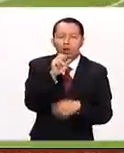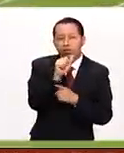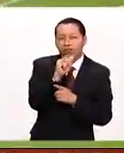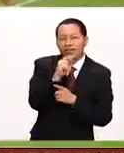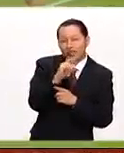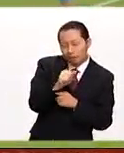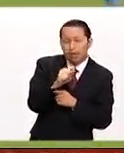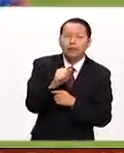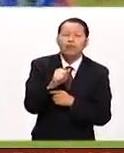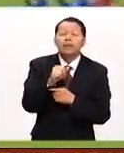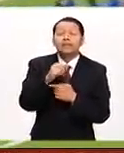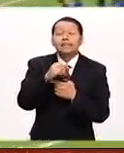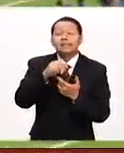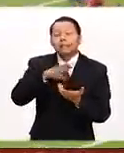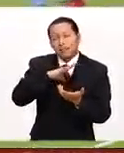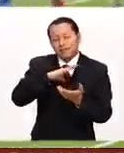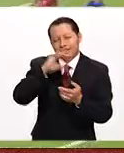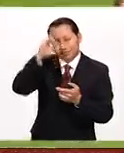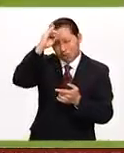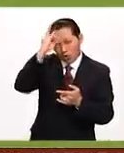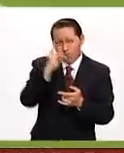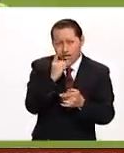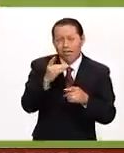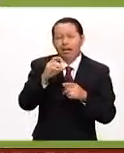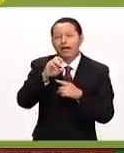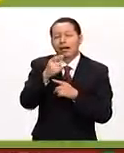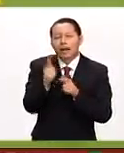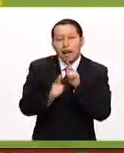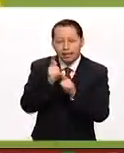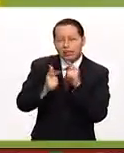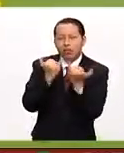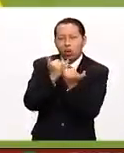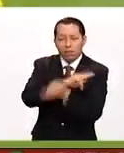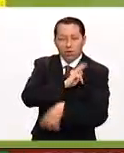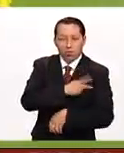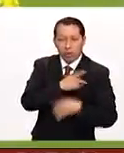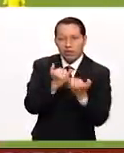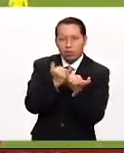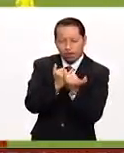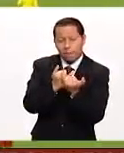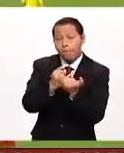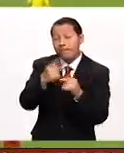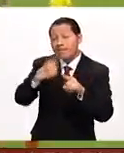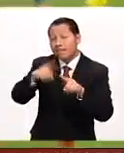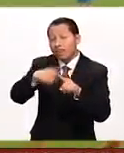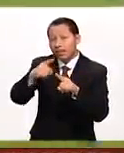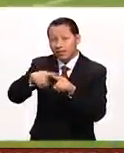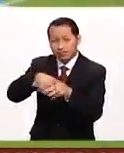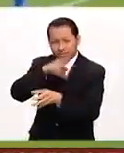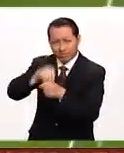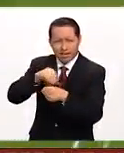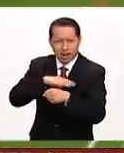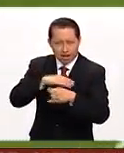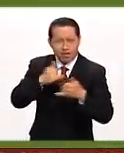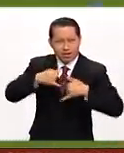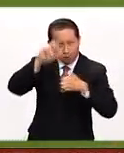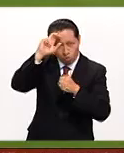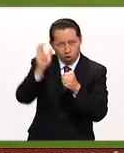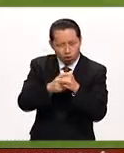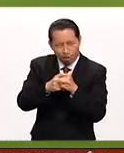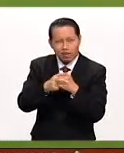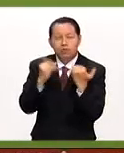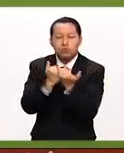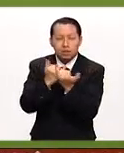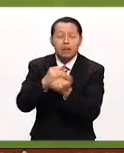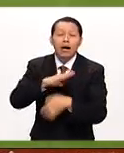Italia, Checoslovaquia, Holanda, Dinamarca, Grecia y ya Portugal, así es como se han repartido estas Eurocopas, pues